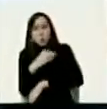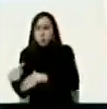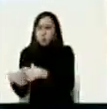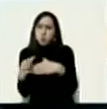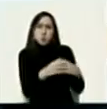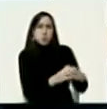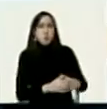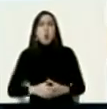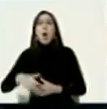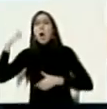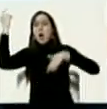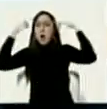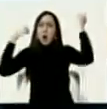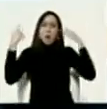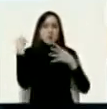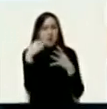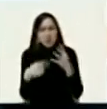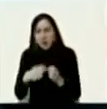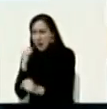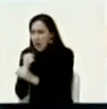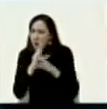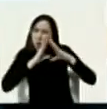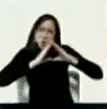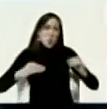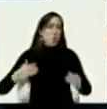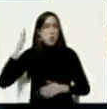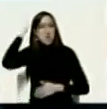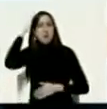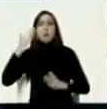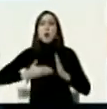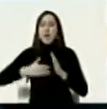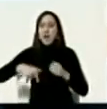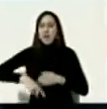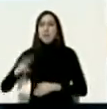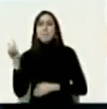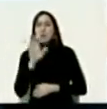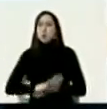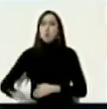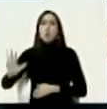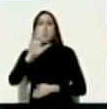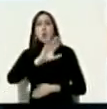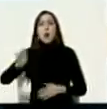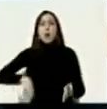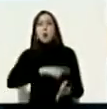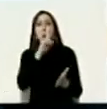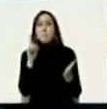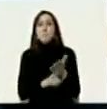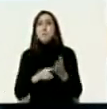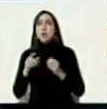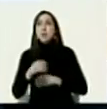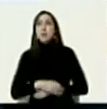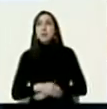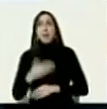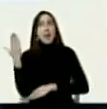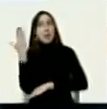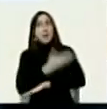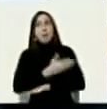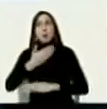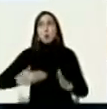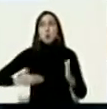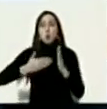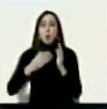empresarios trabajadores campesinos todos somos víctimas de las sanciones y el bloqueo contra venezuela